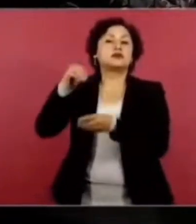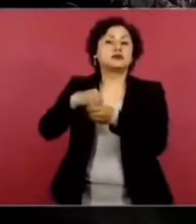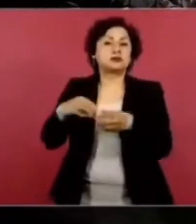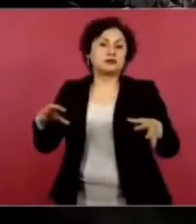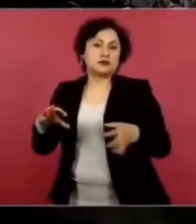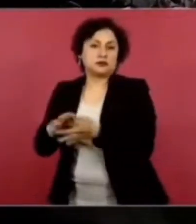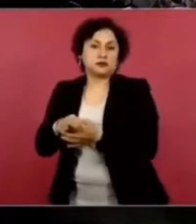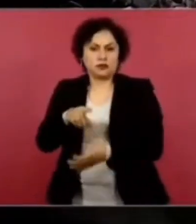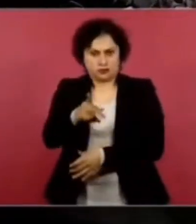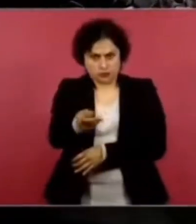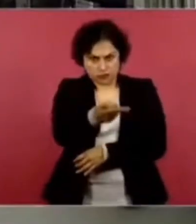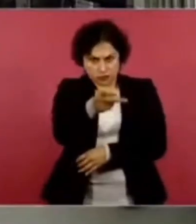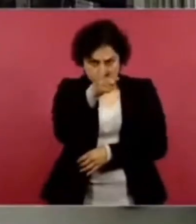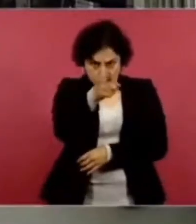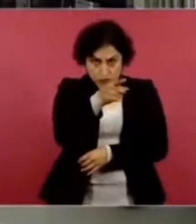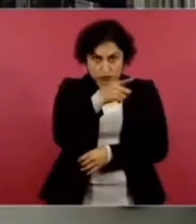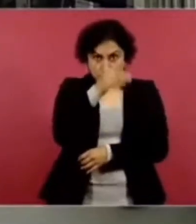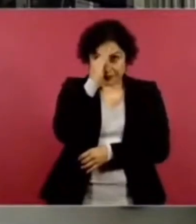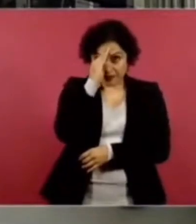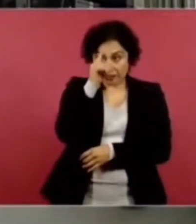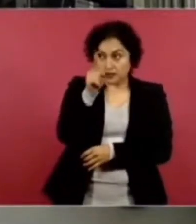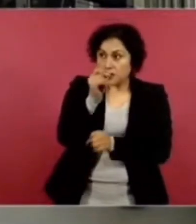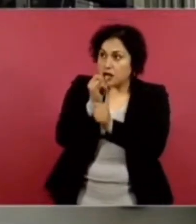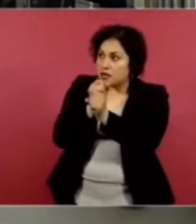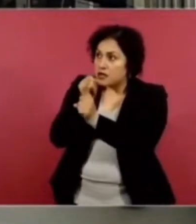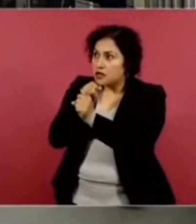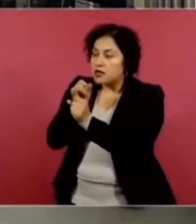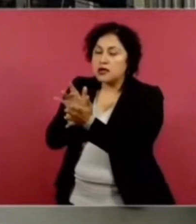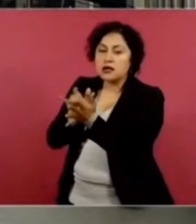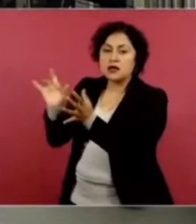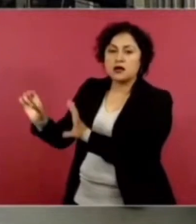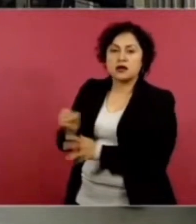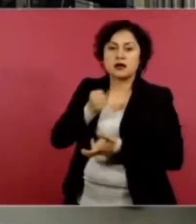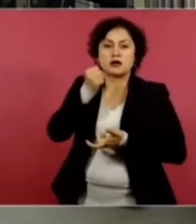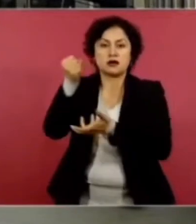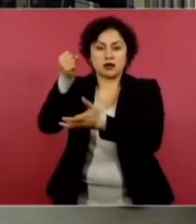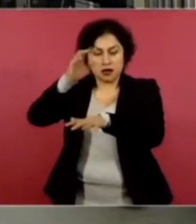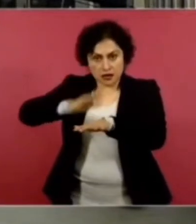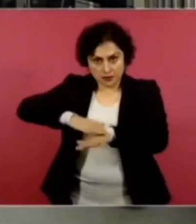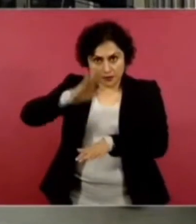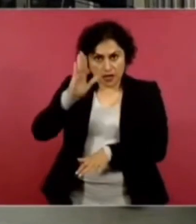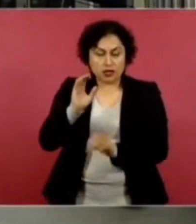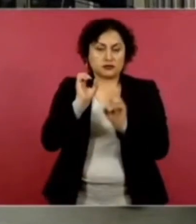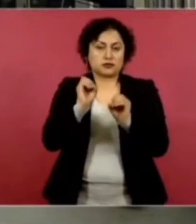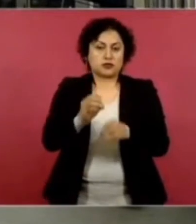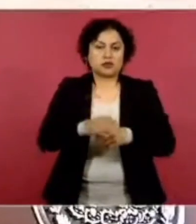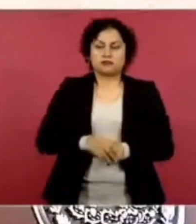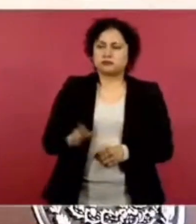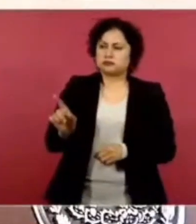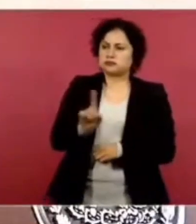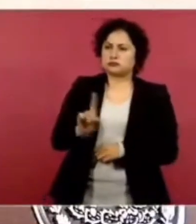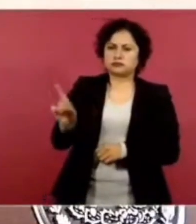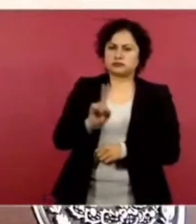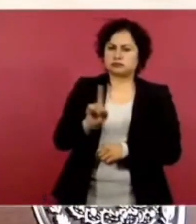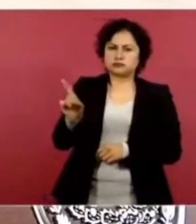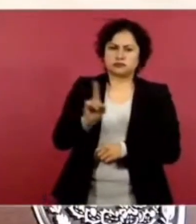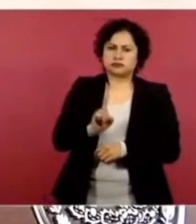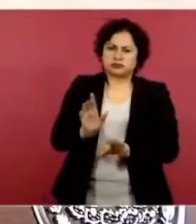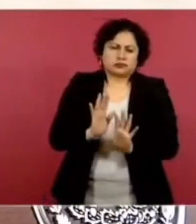recursos para obtener más o con lo que se anuncia? No, tenemos suficiente. Tenemos bastante